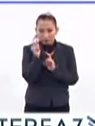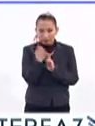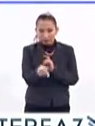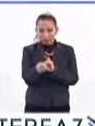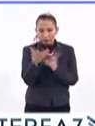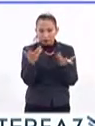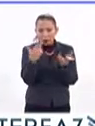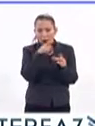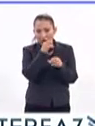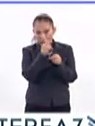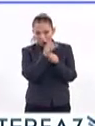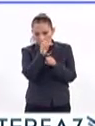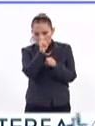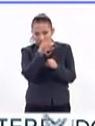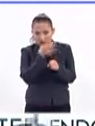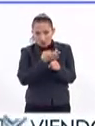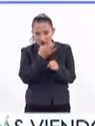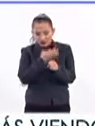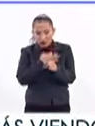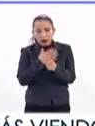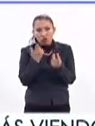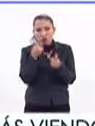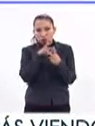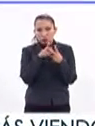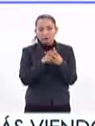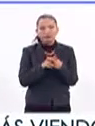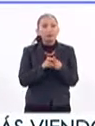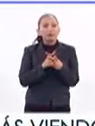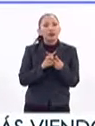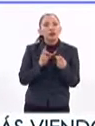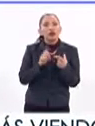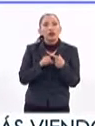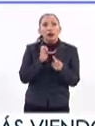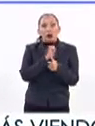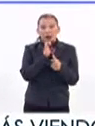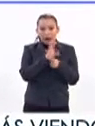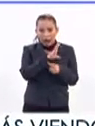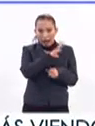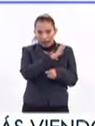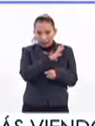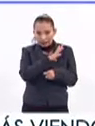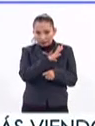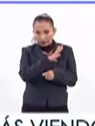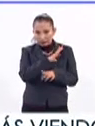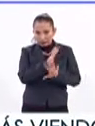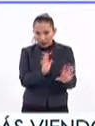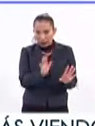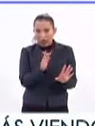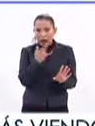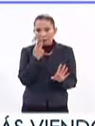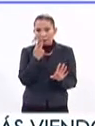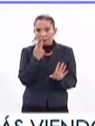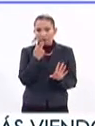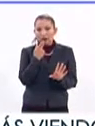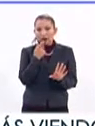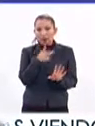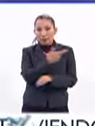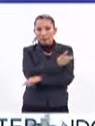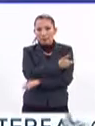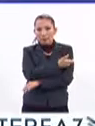estos datos que estás dando, dos cosas. Entonces, existe, estamos hablando de